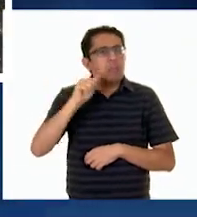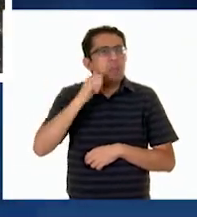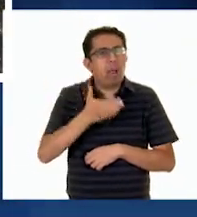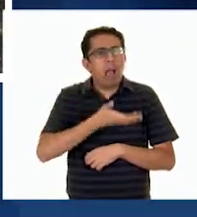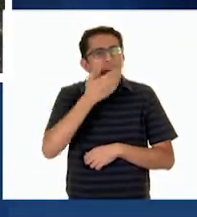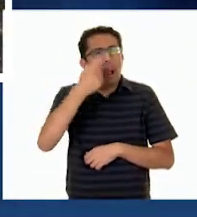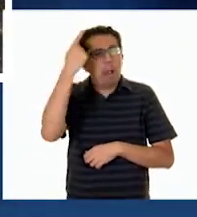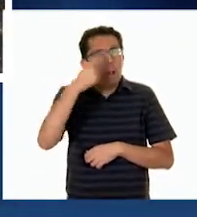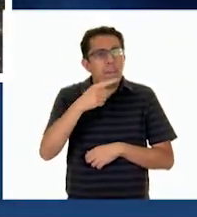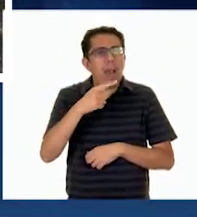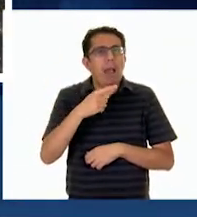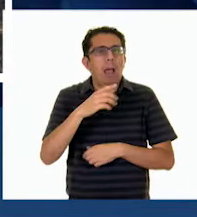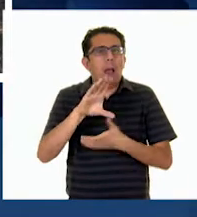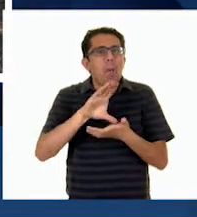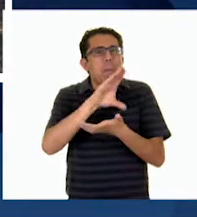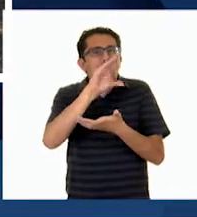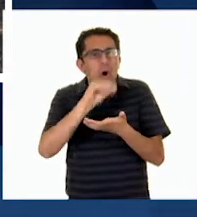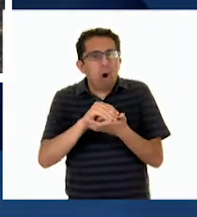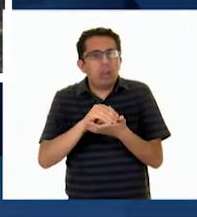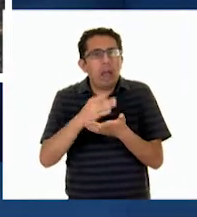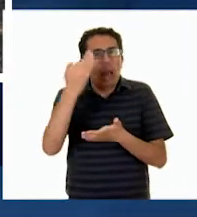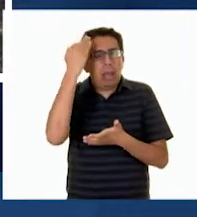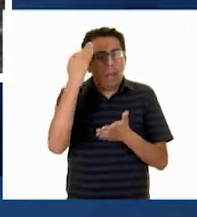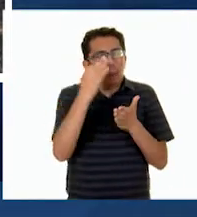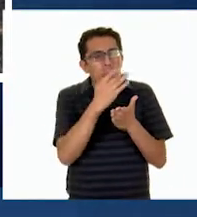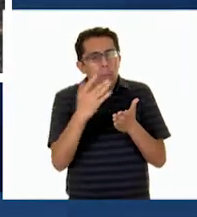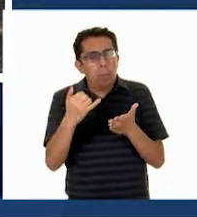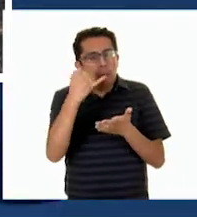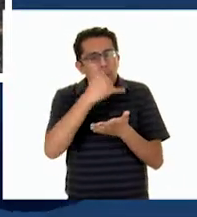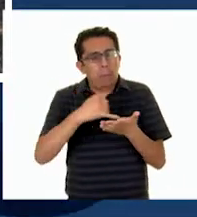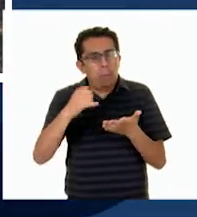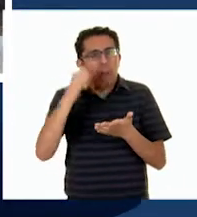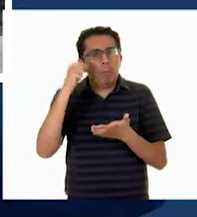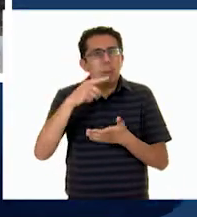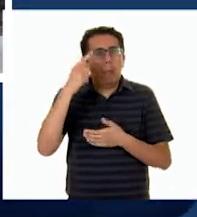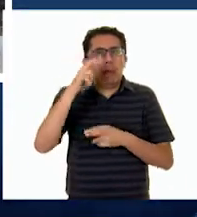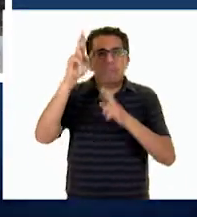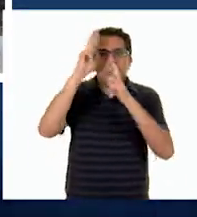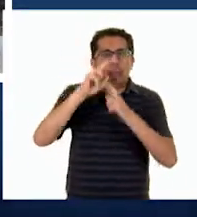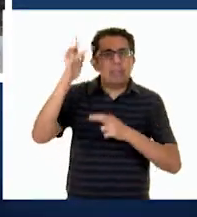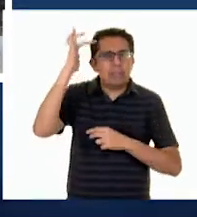tradicionales Como bodas Ciclos agrícolas O para velar Santos patrones